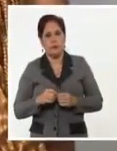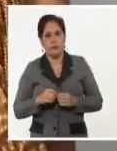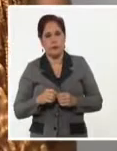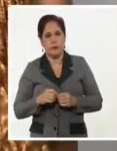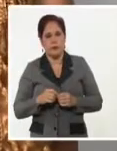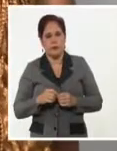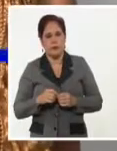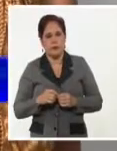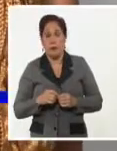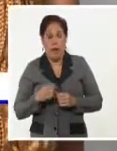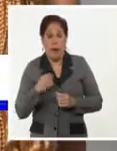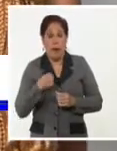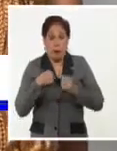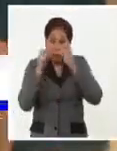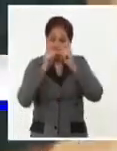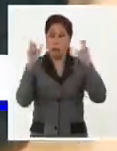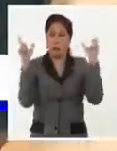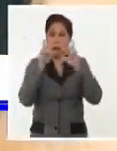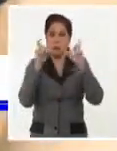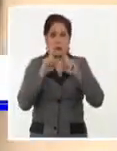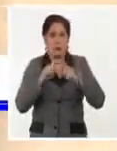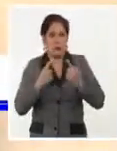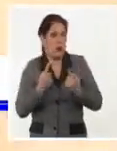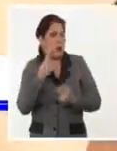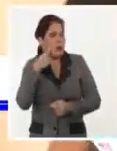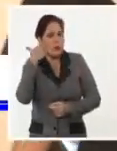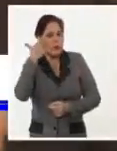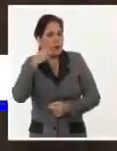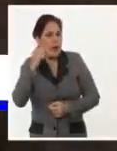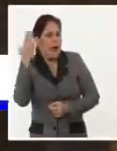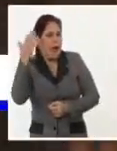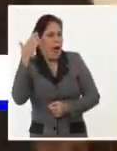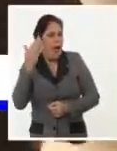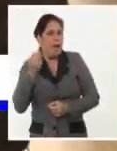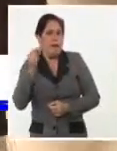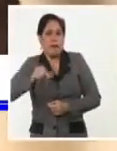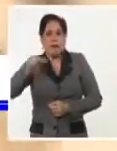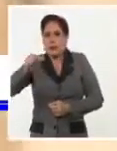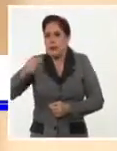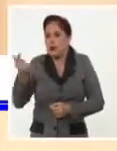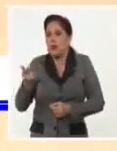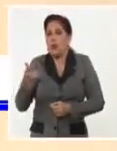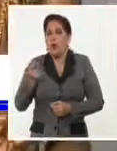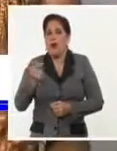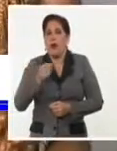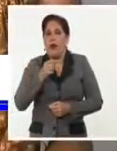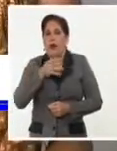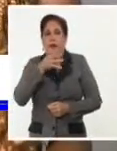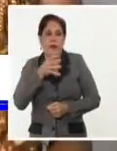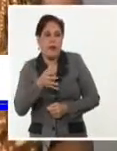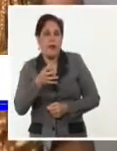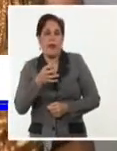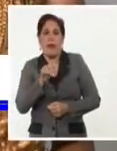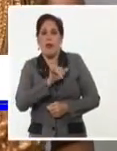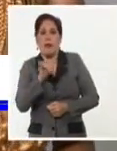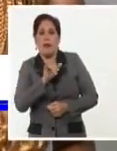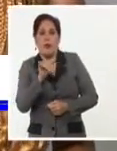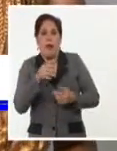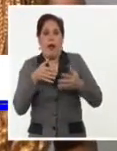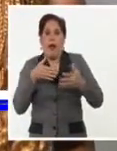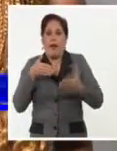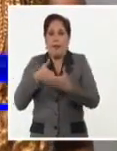Lo que me impresionó más era conocer el número de las intervenciones de los Estados Unidos aquí